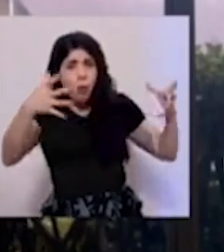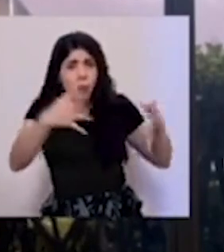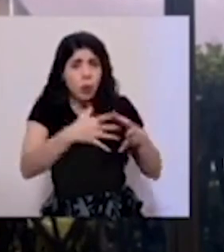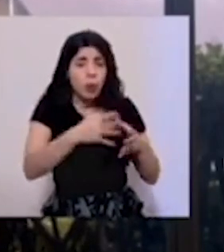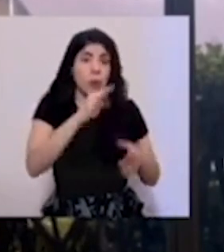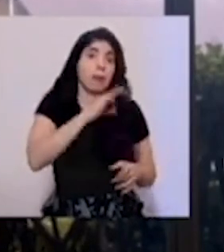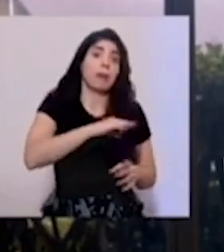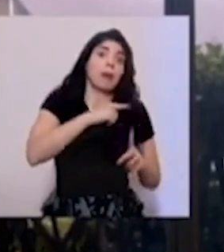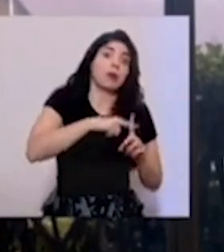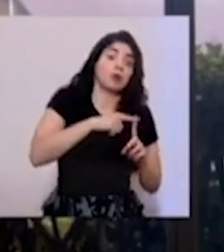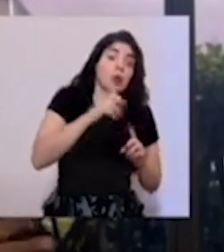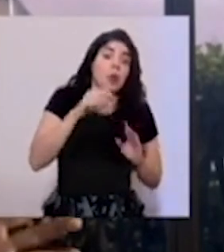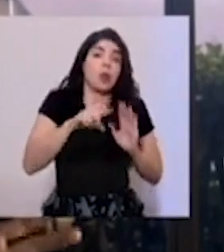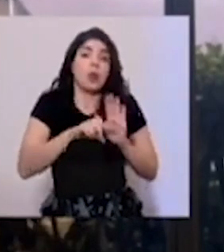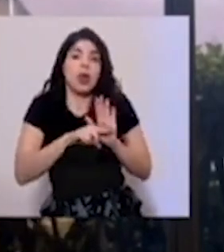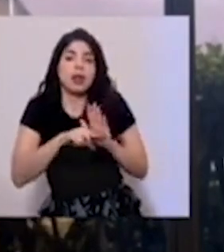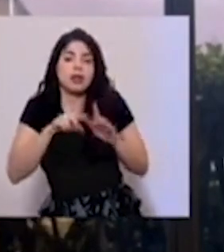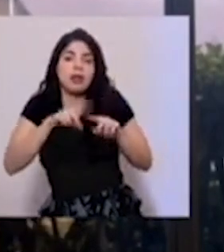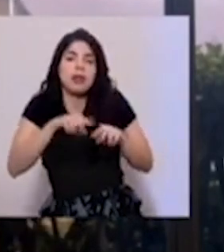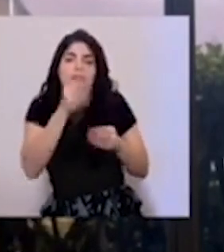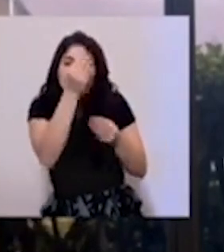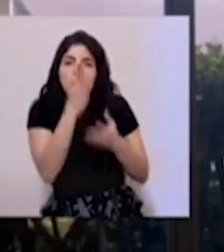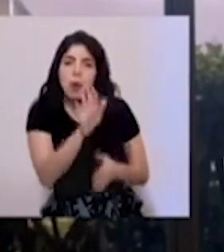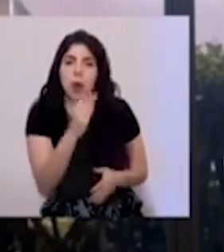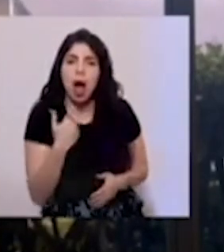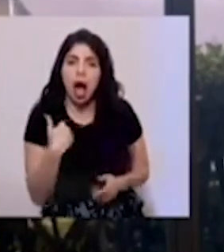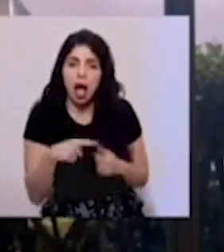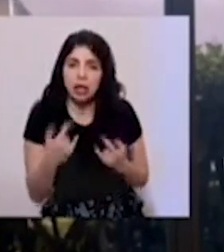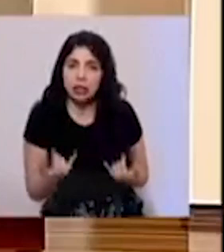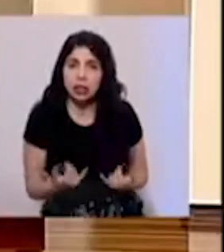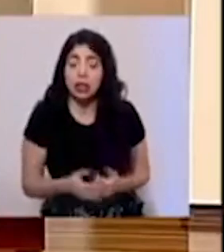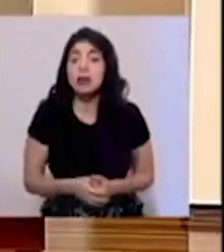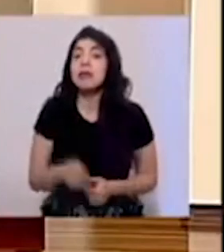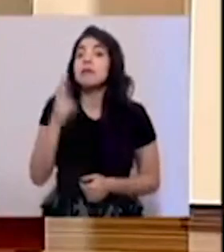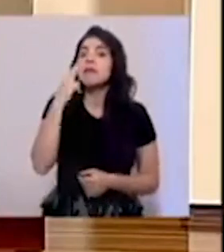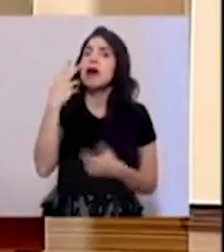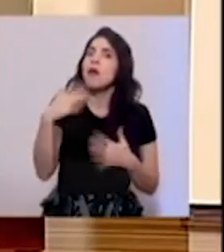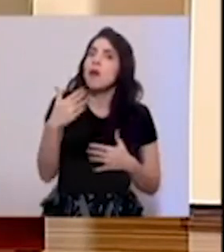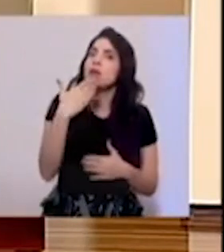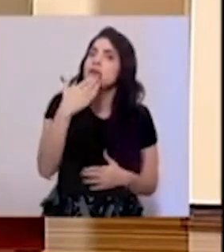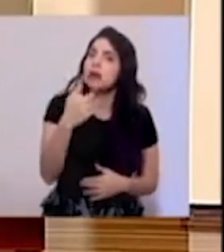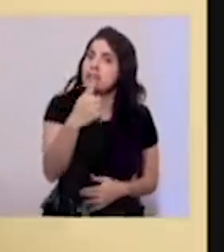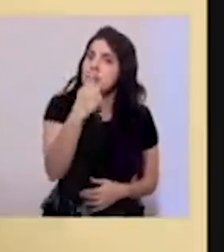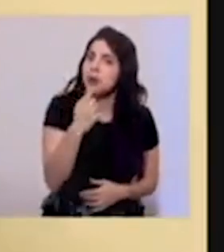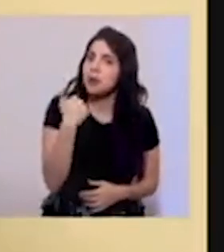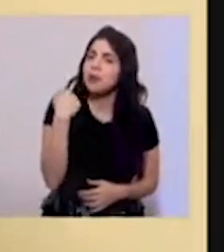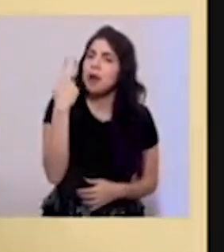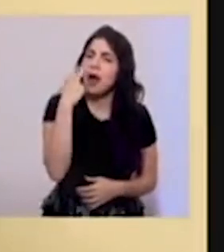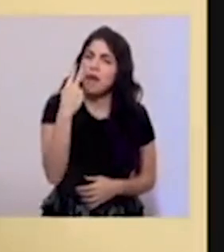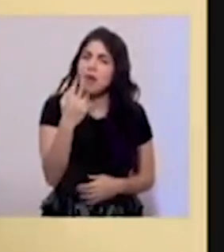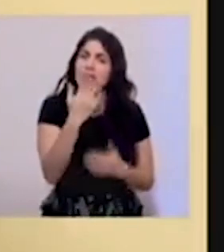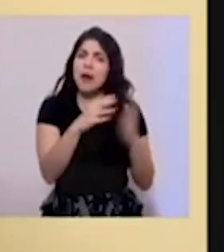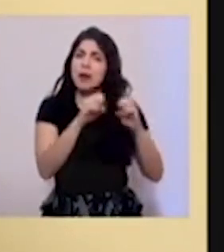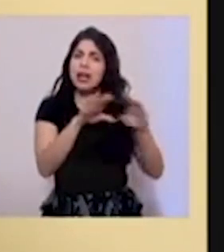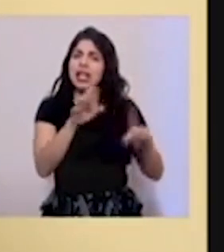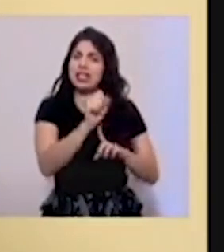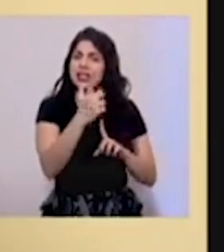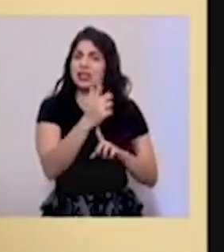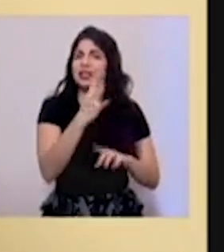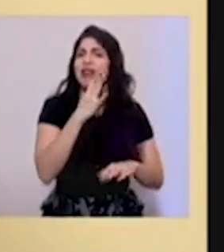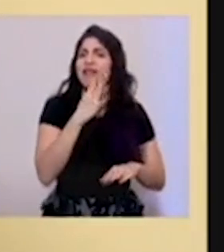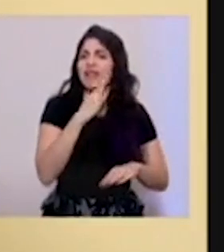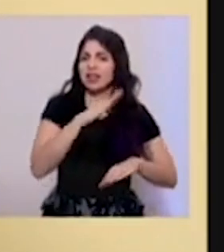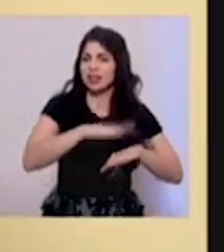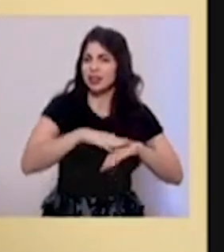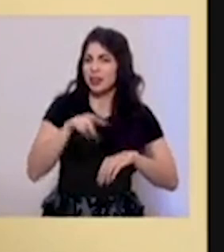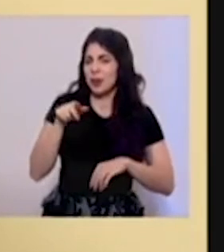bien o para mal, según los datos que usted maneja hasta el día de hoy? Vieras cómo le agradezco la pregunta, porque he visto algunos movimientos en redes sociales al respecto